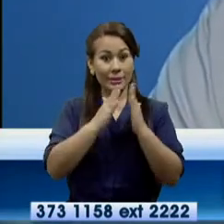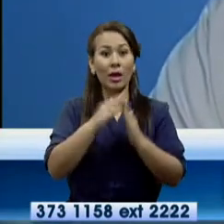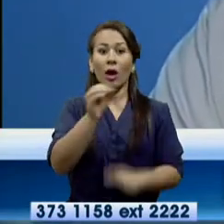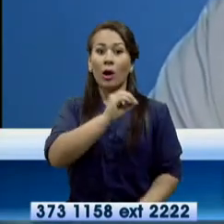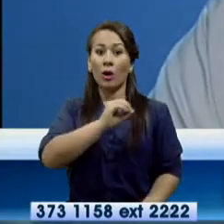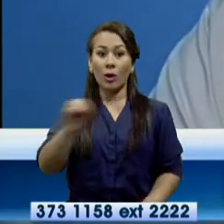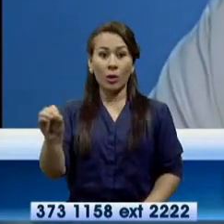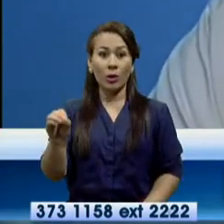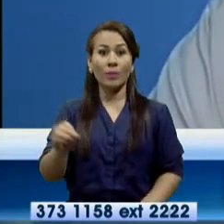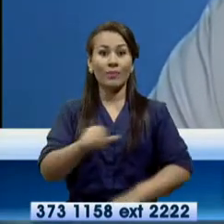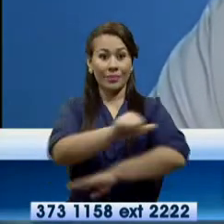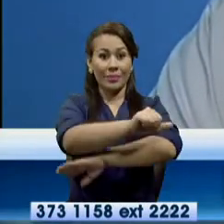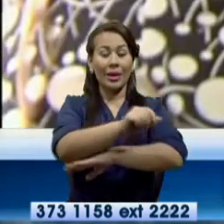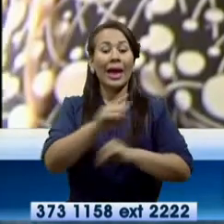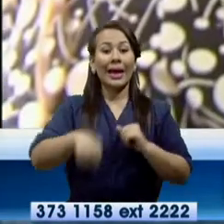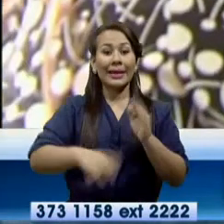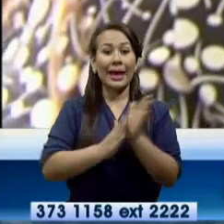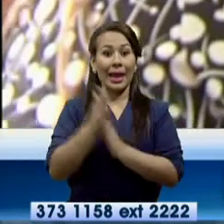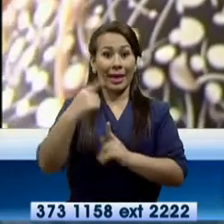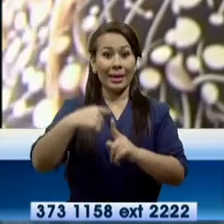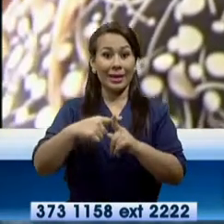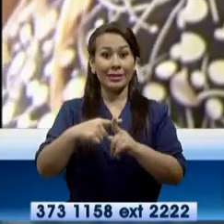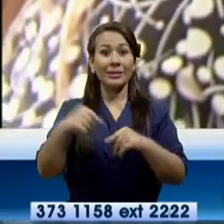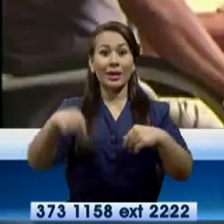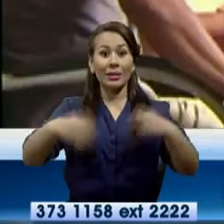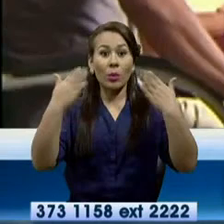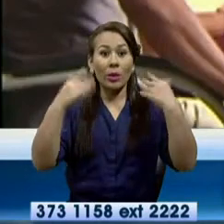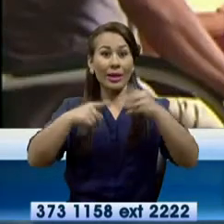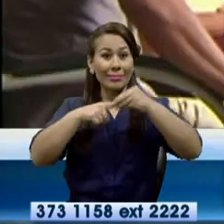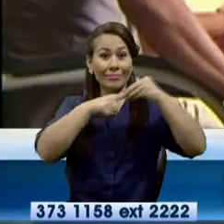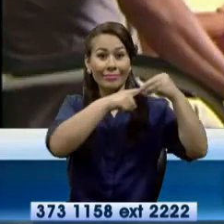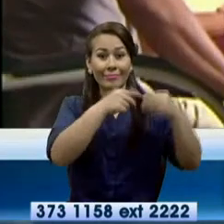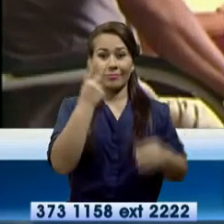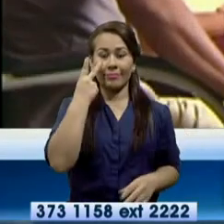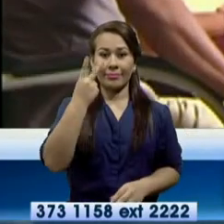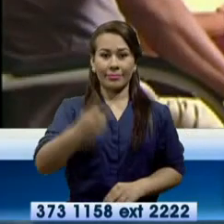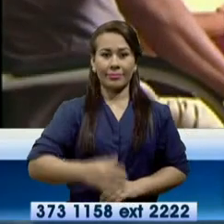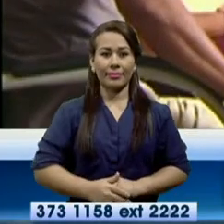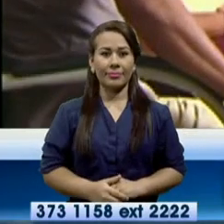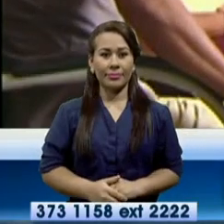curia arquidiocesana. Informó Lorena Valle.